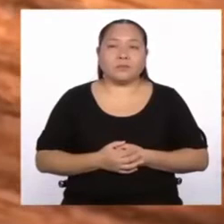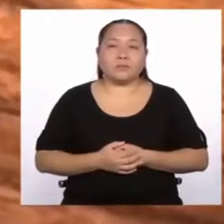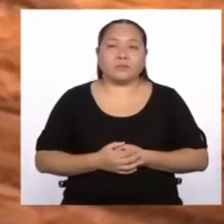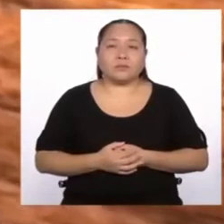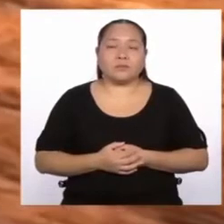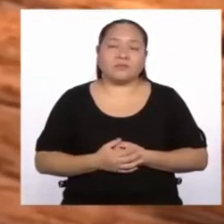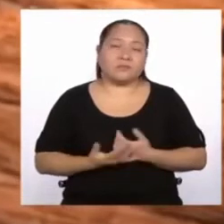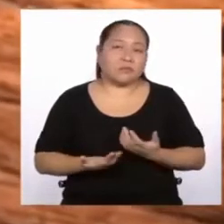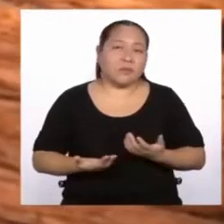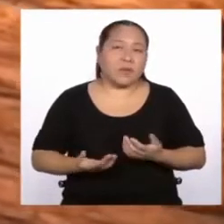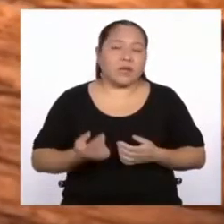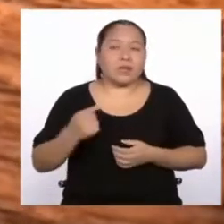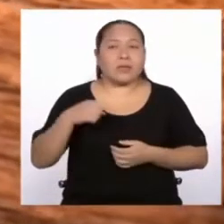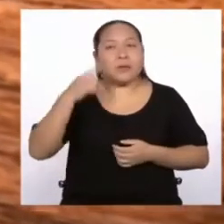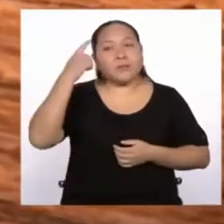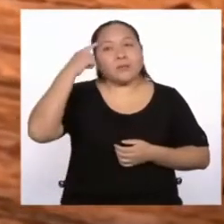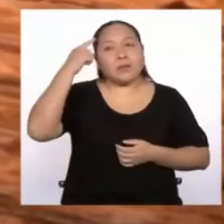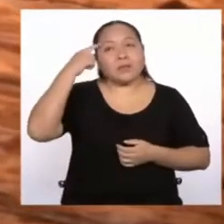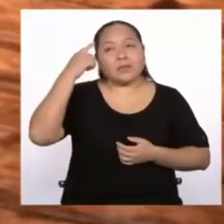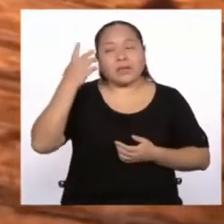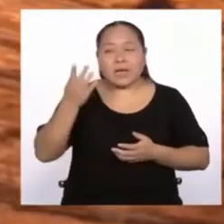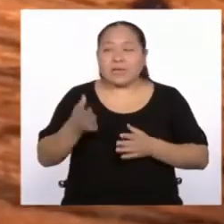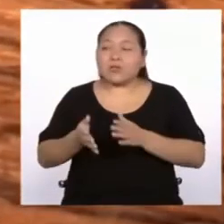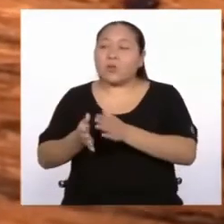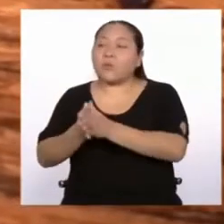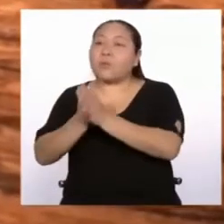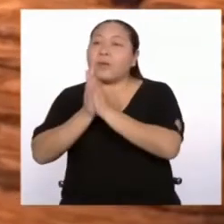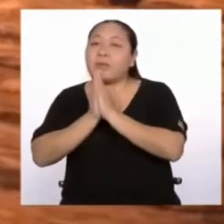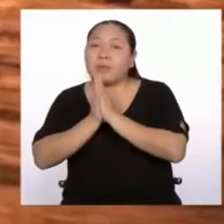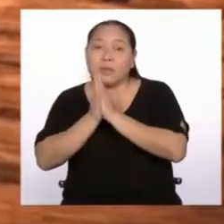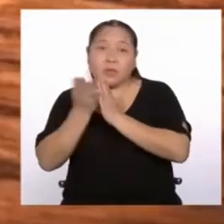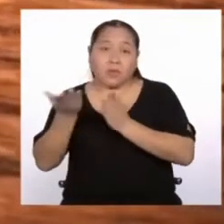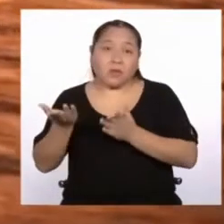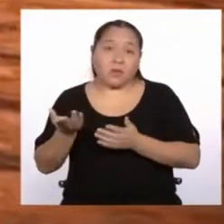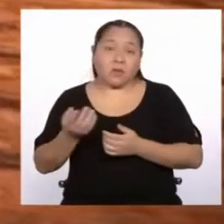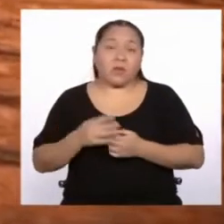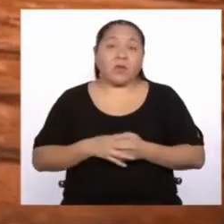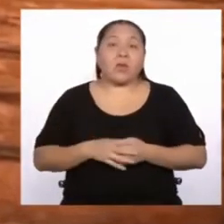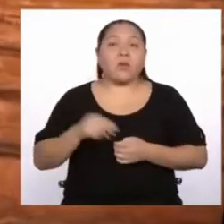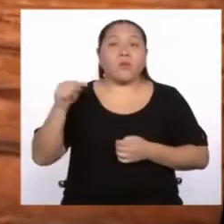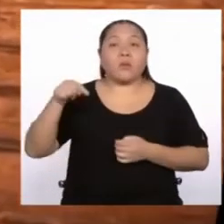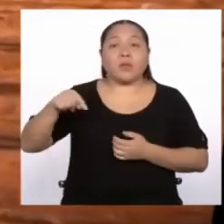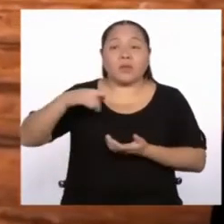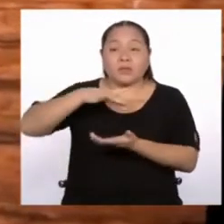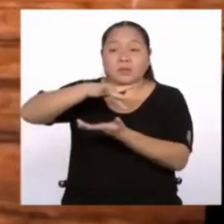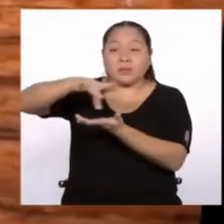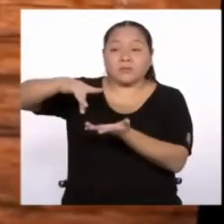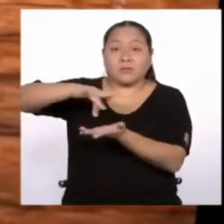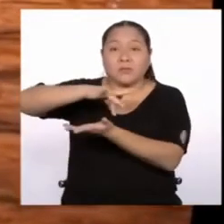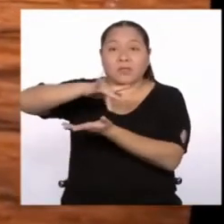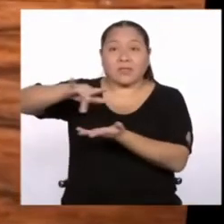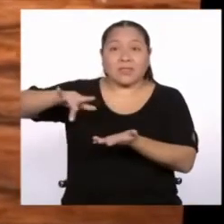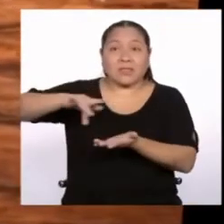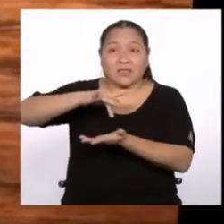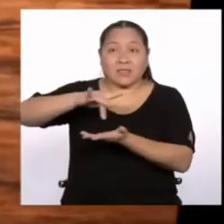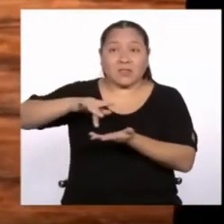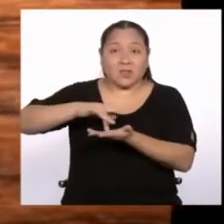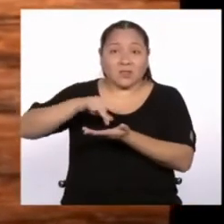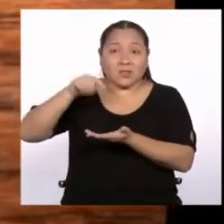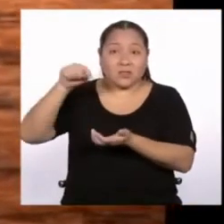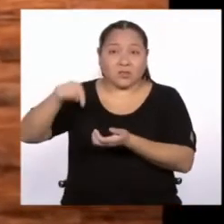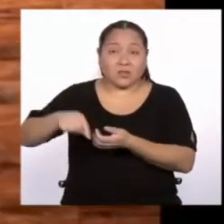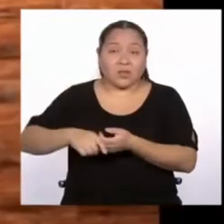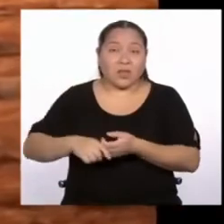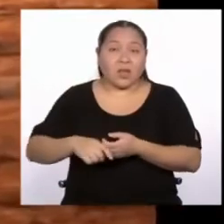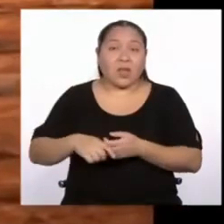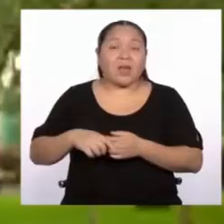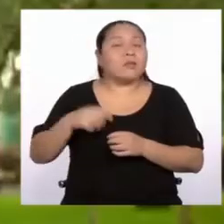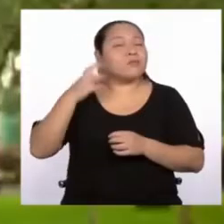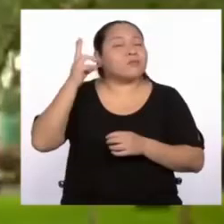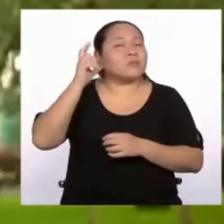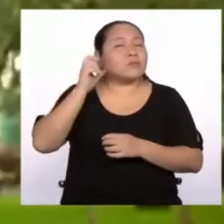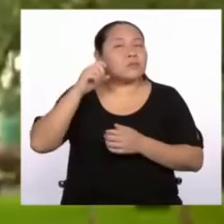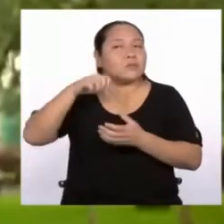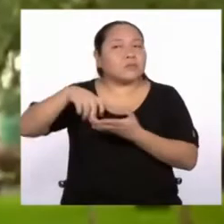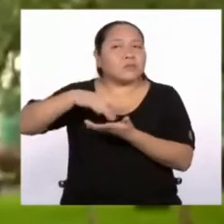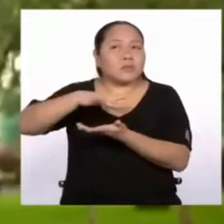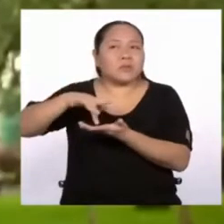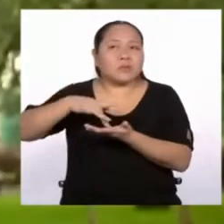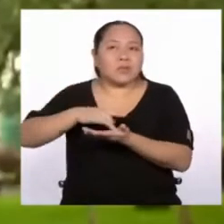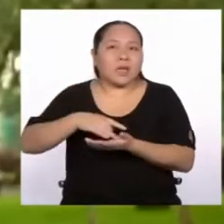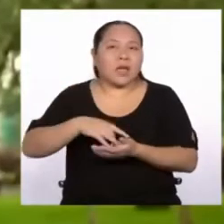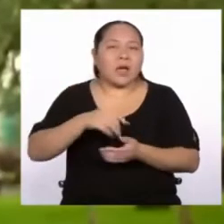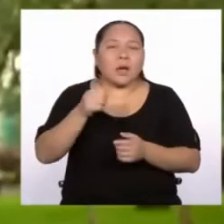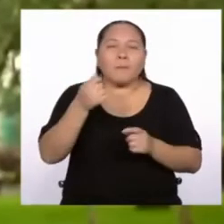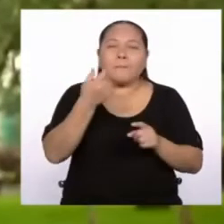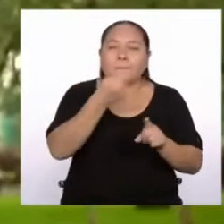Generalmente se piensa que es por encargo, ¿no? Cuando la industria discográfica empieza a grabar discos graba a los elementos locales, a los